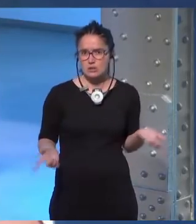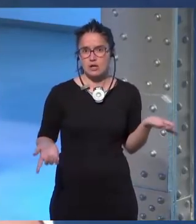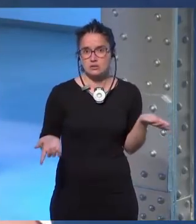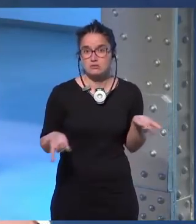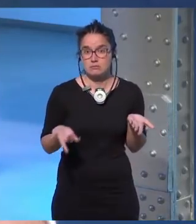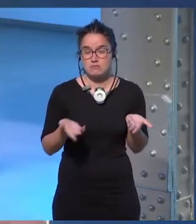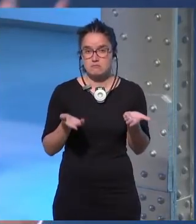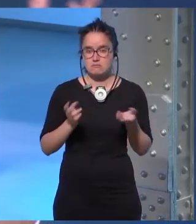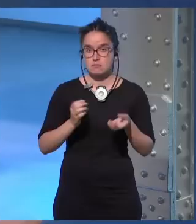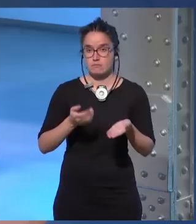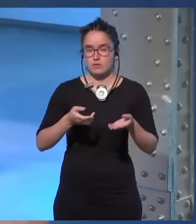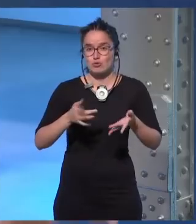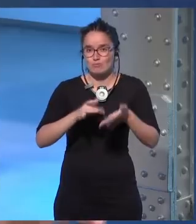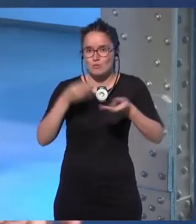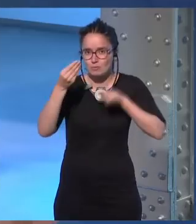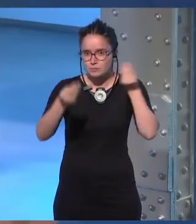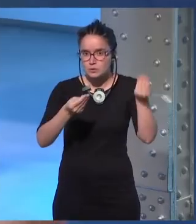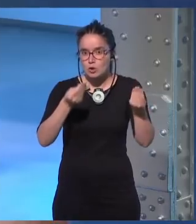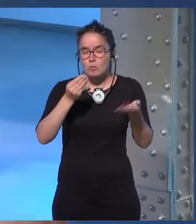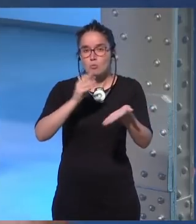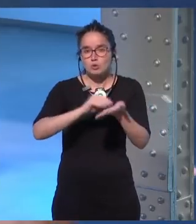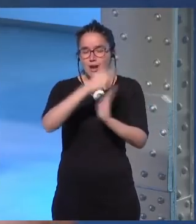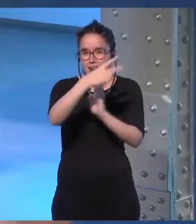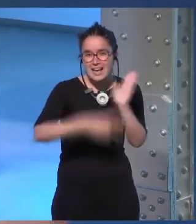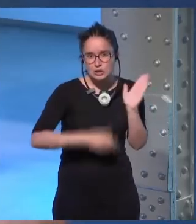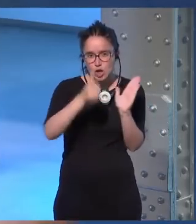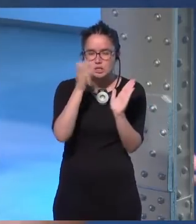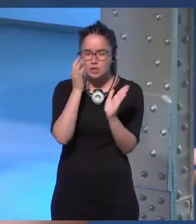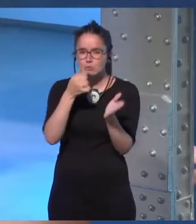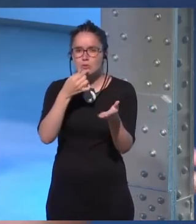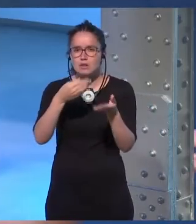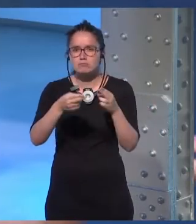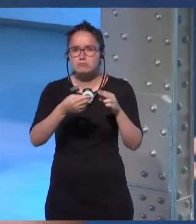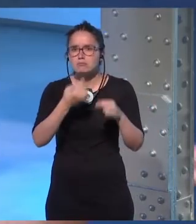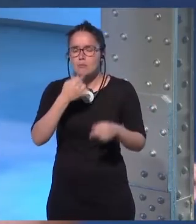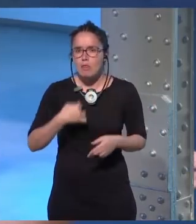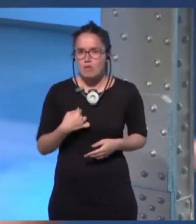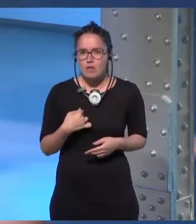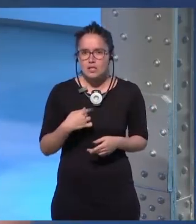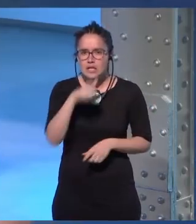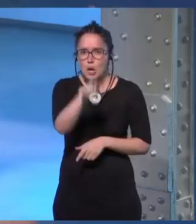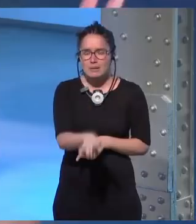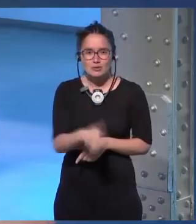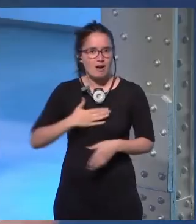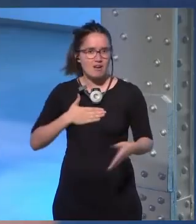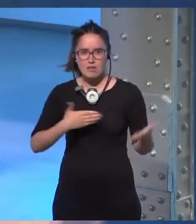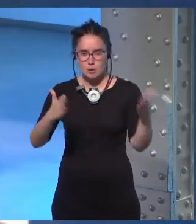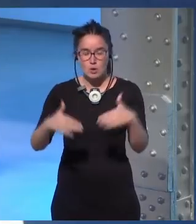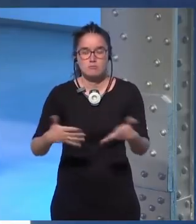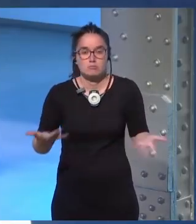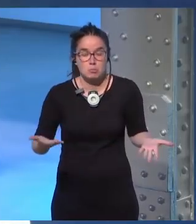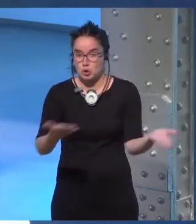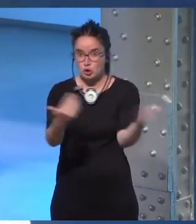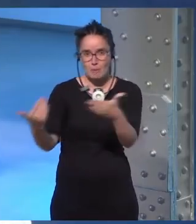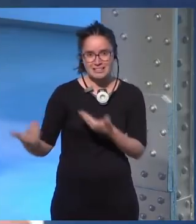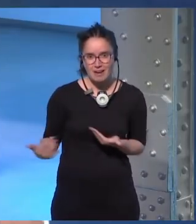Y la reacción que he tenido es que muchos lectores y lectoras me dicen es que el personaje no es agradable. Oye, pues